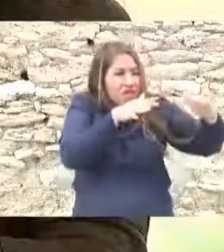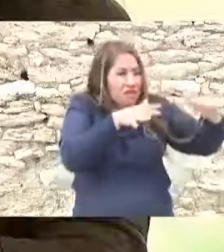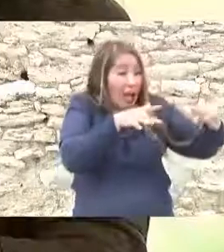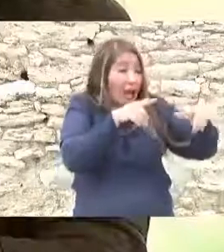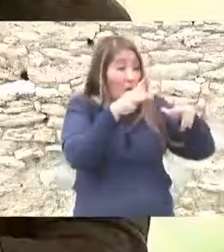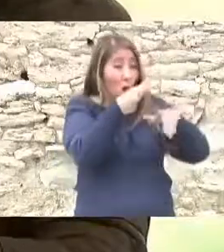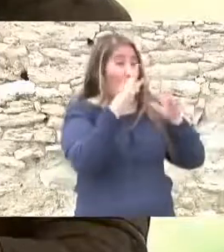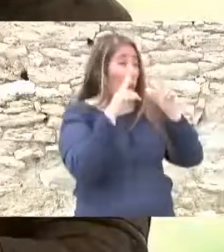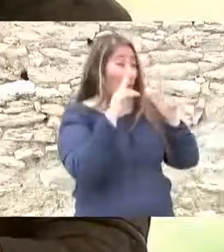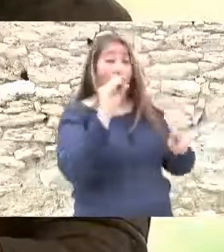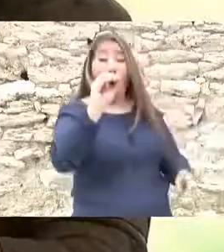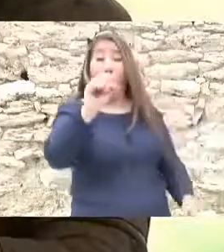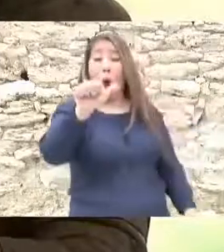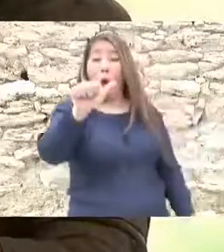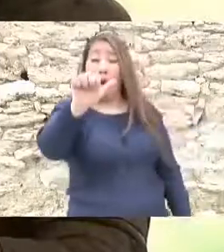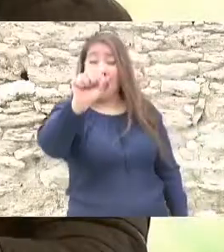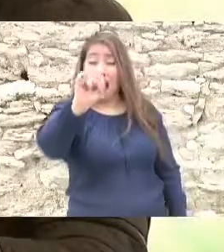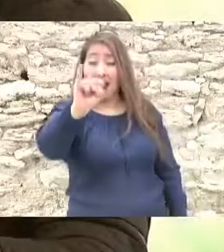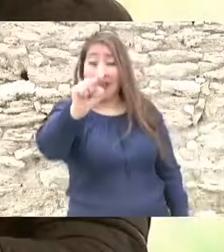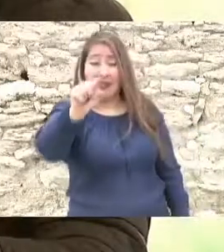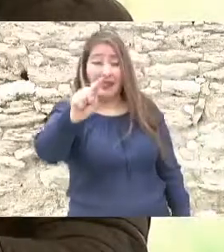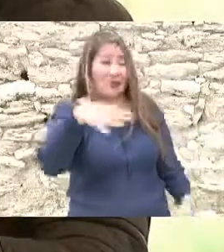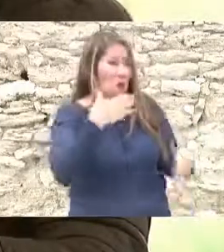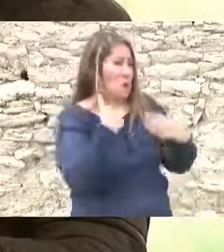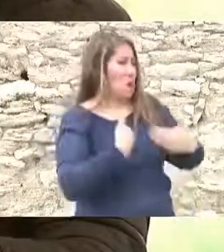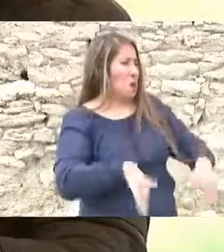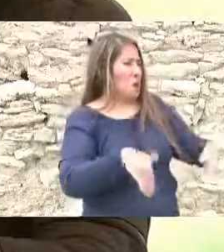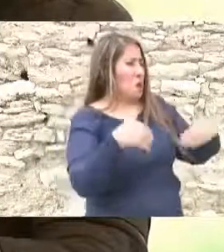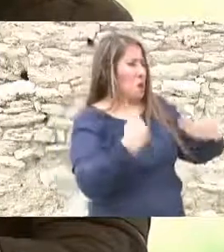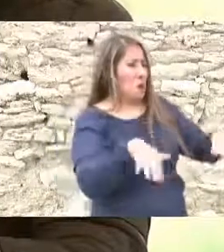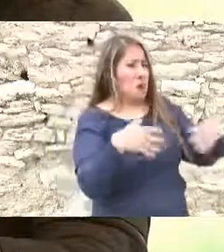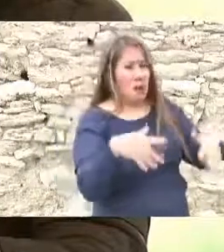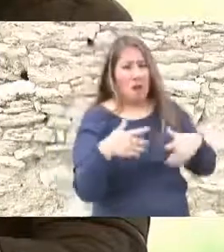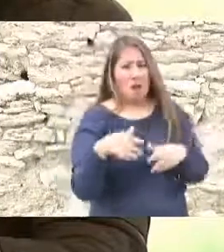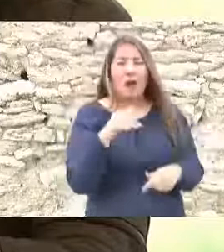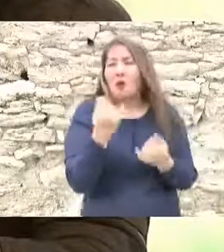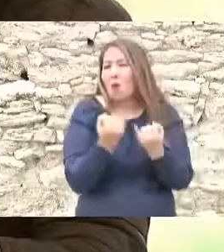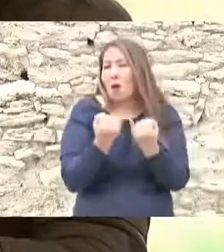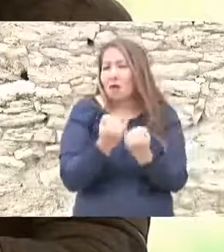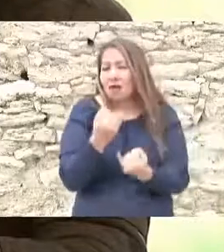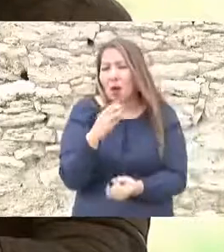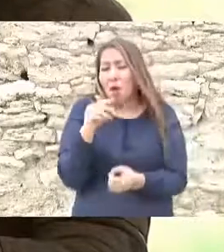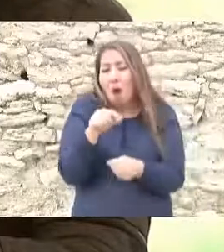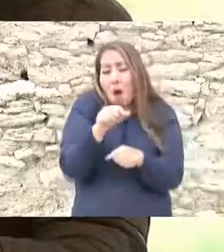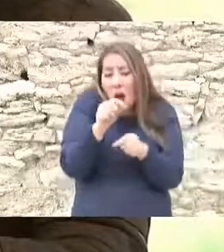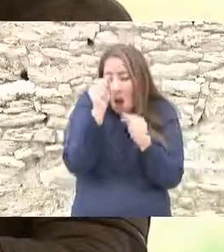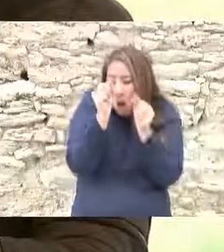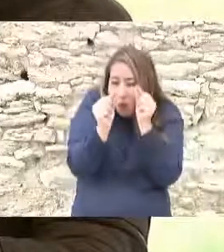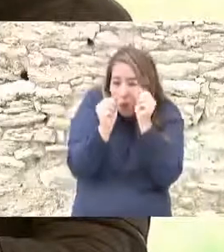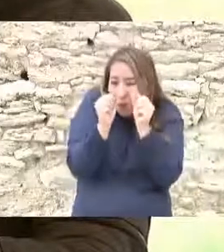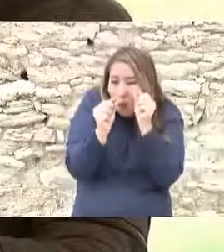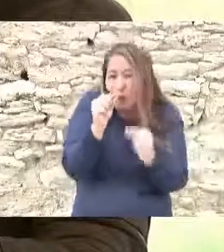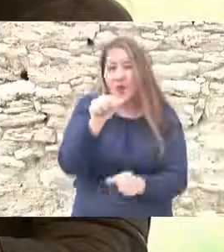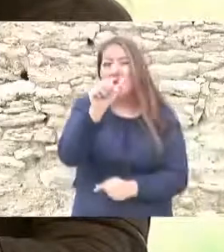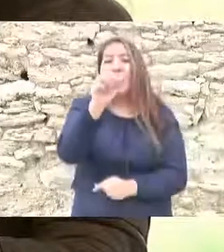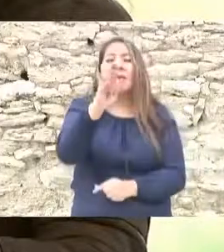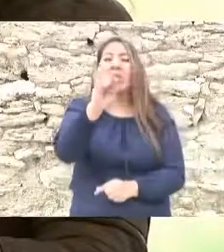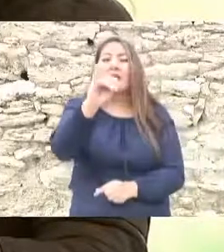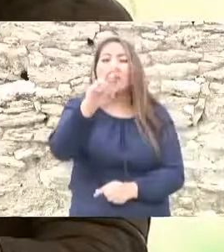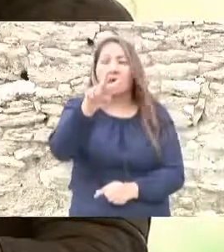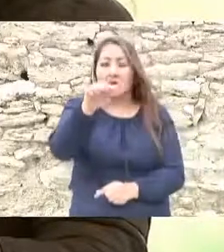extraordinario que ha mantenido vivas a comunidades bacterianas ancestrales descendientes directas de los